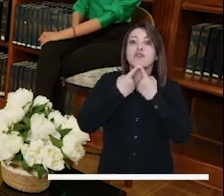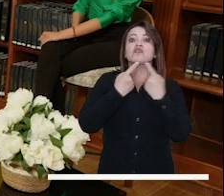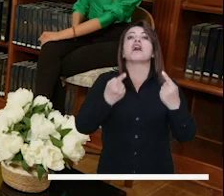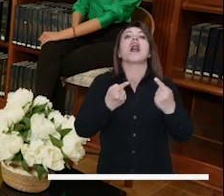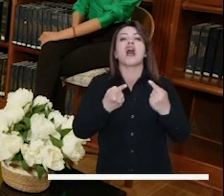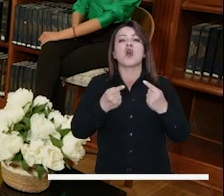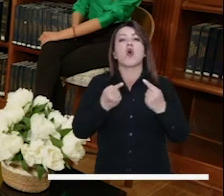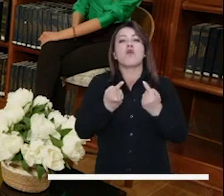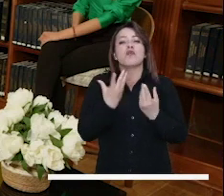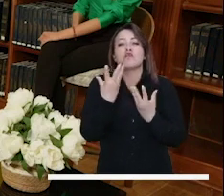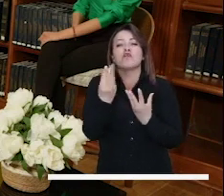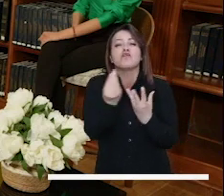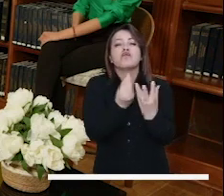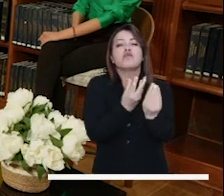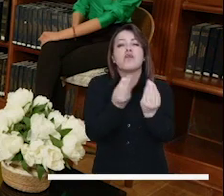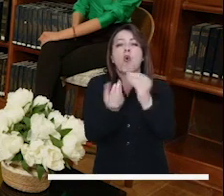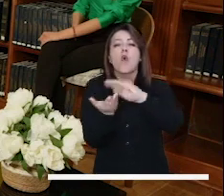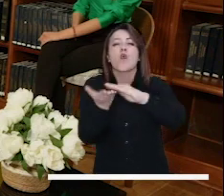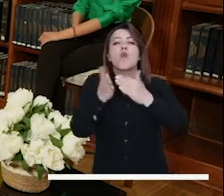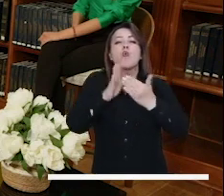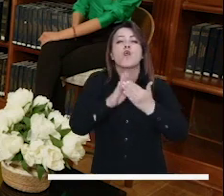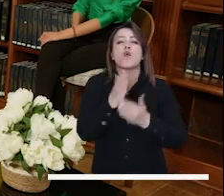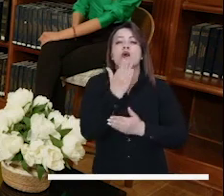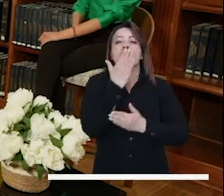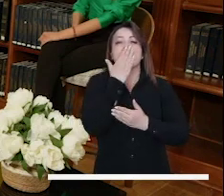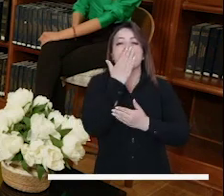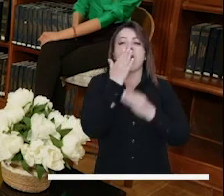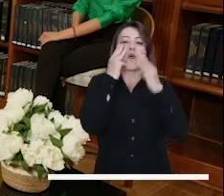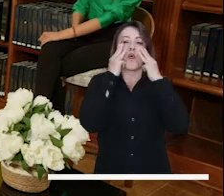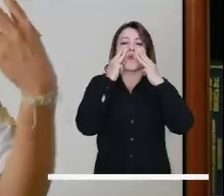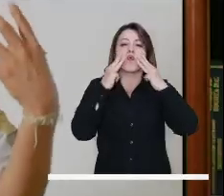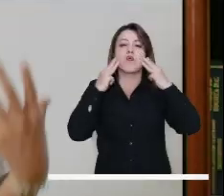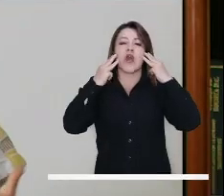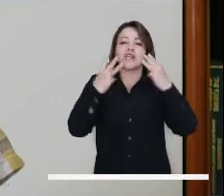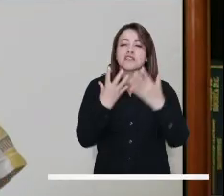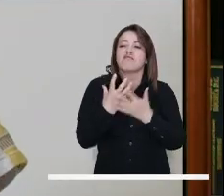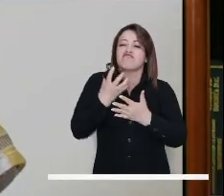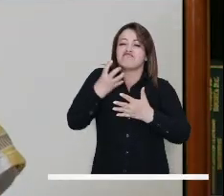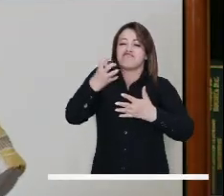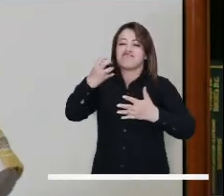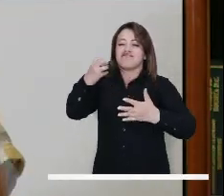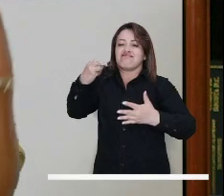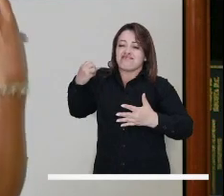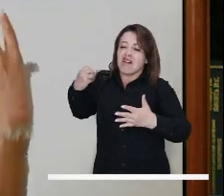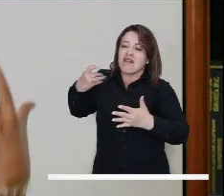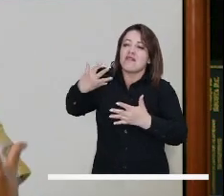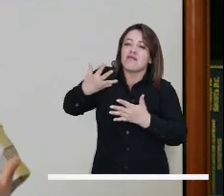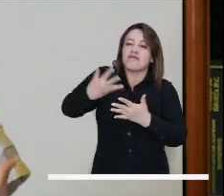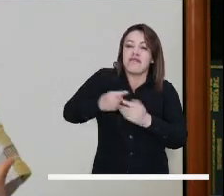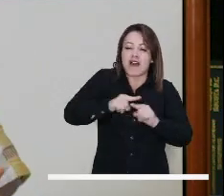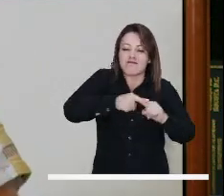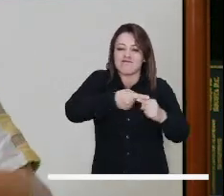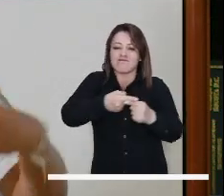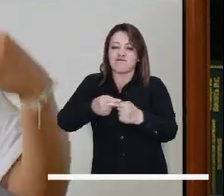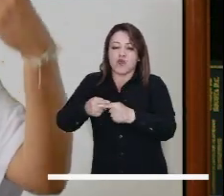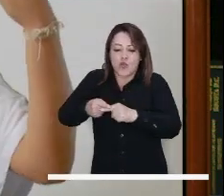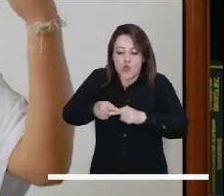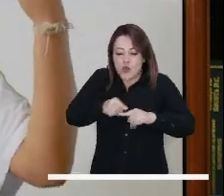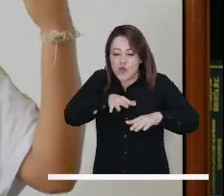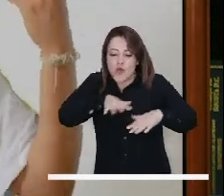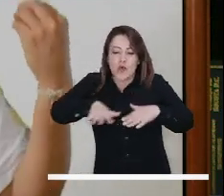los camellones muiscas, porque de una vez nos conectan con esa memoria profunda de Bogotá, que es hídrica,